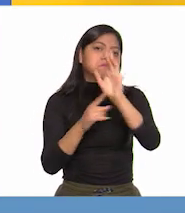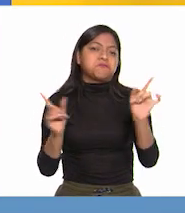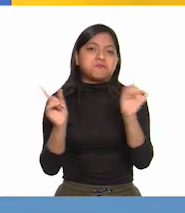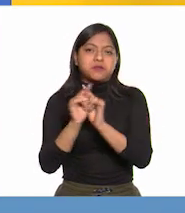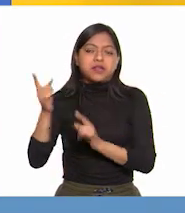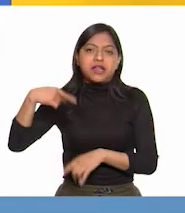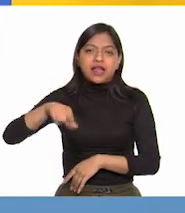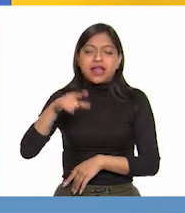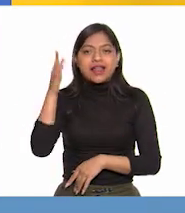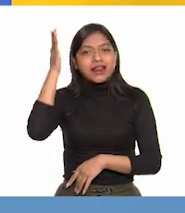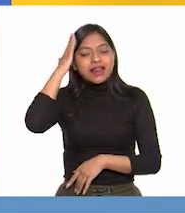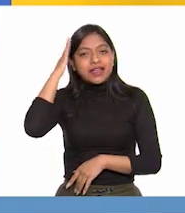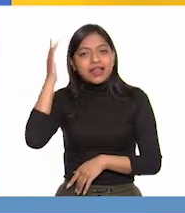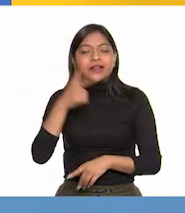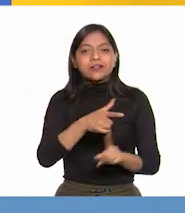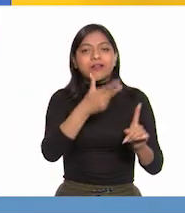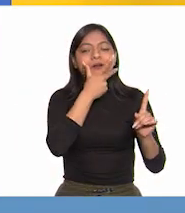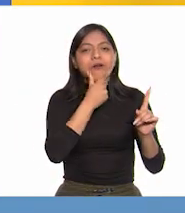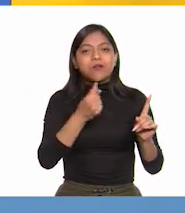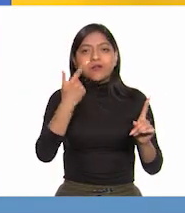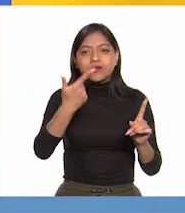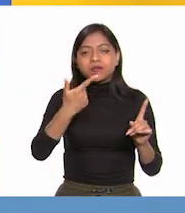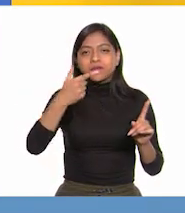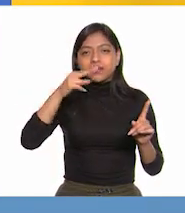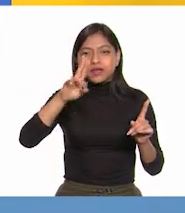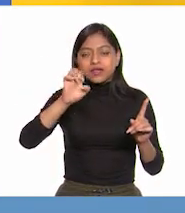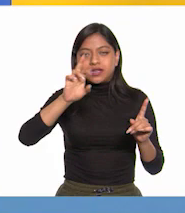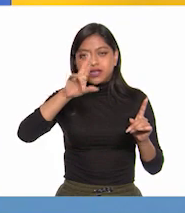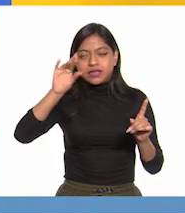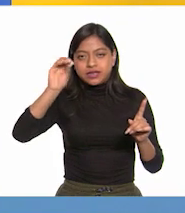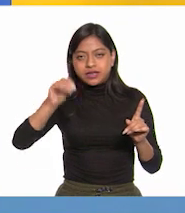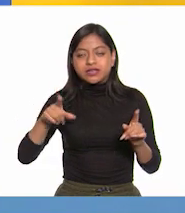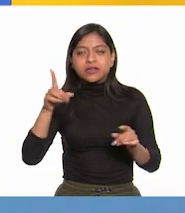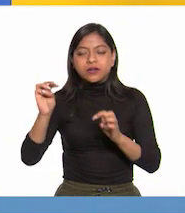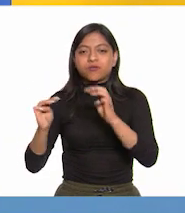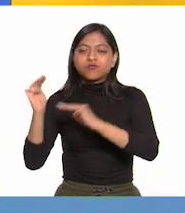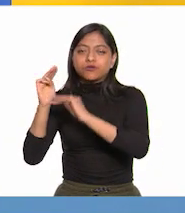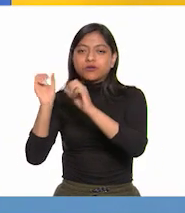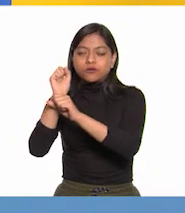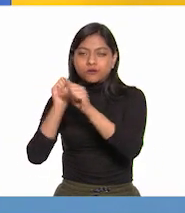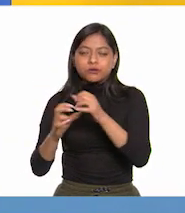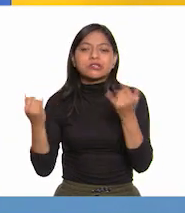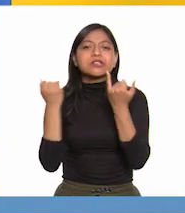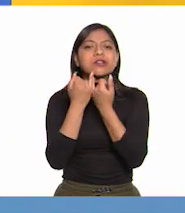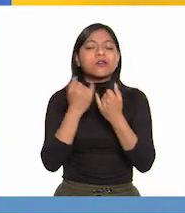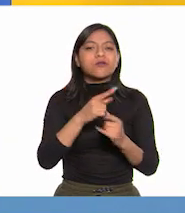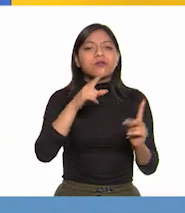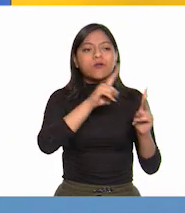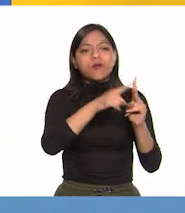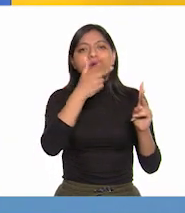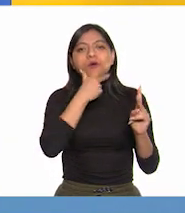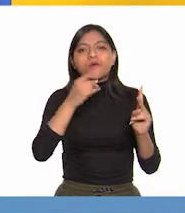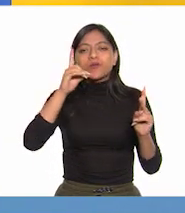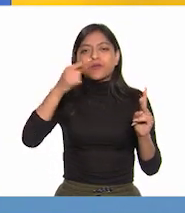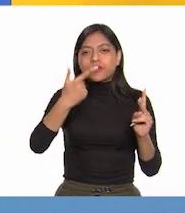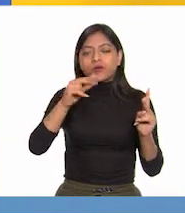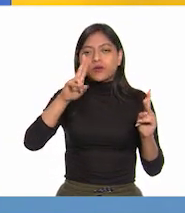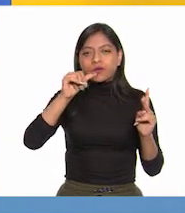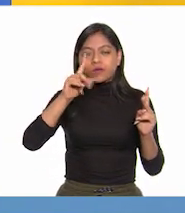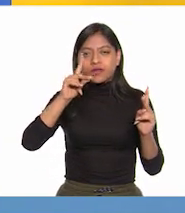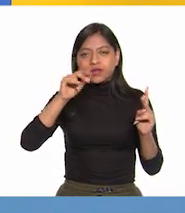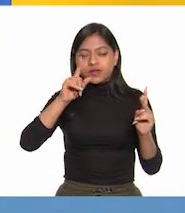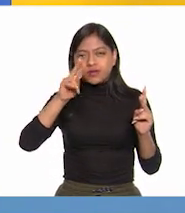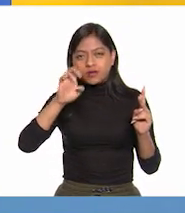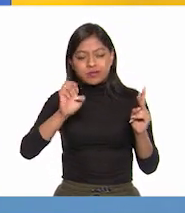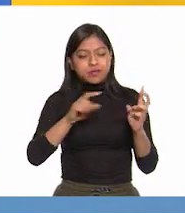comandadas por Vicente Guerrero en las montañas del sur, por Guadalupe Victoria en Veracruz y por Francisco Javier Mina en